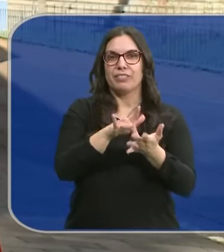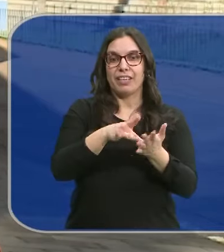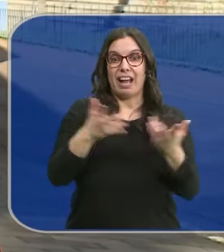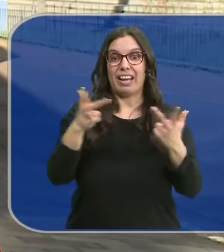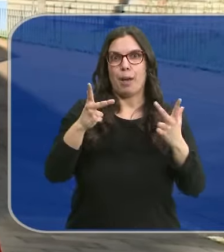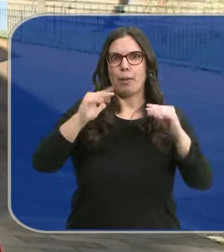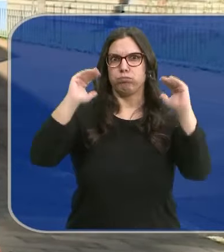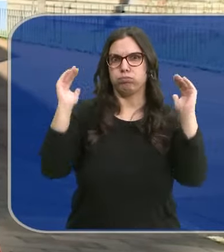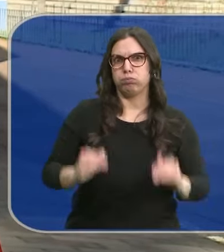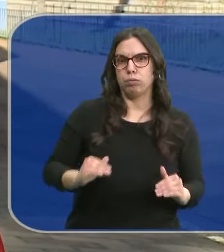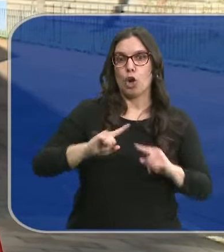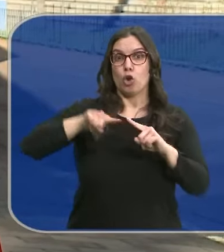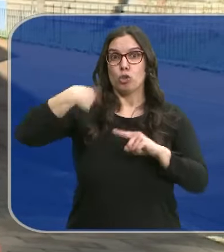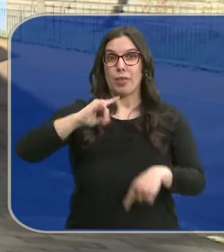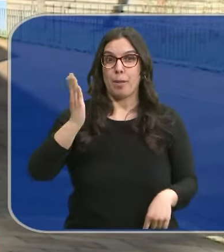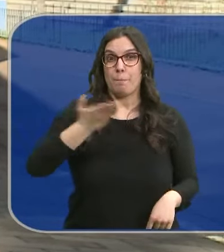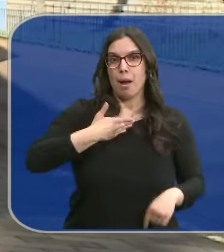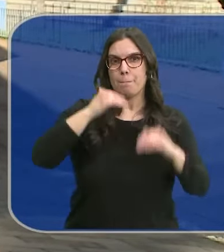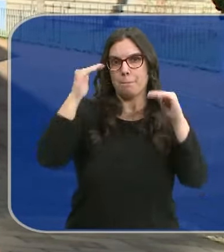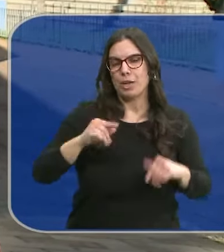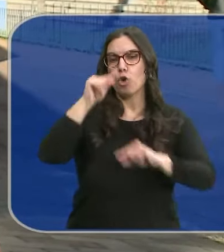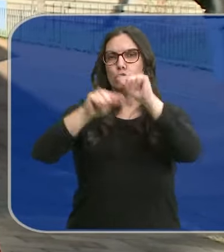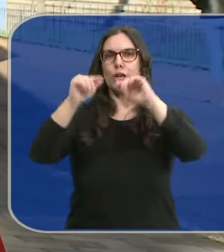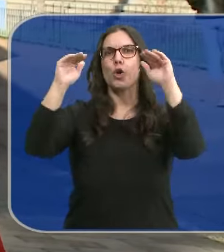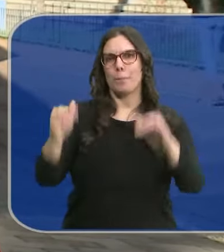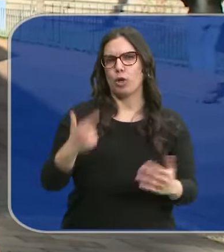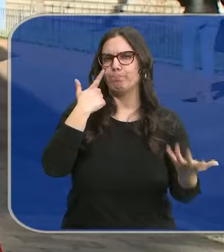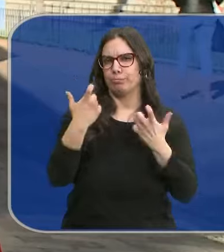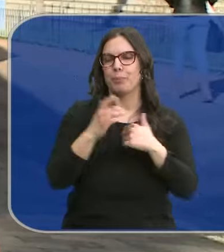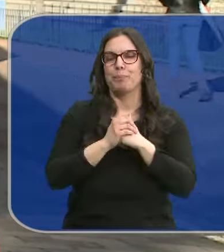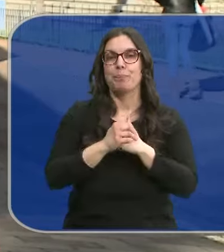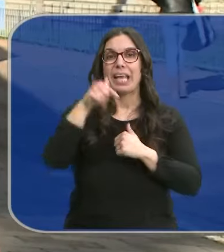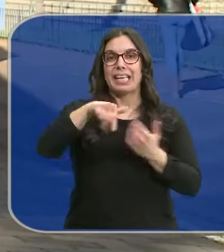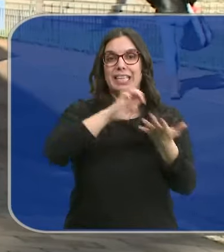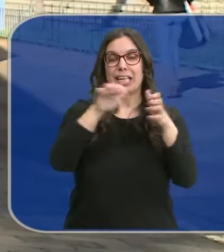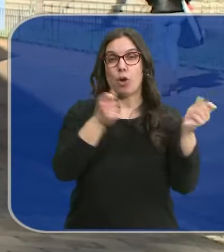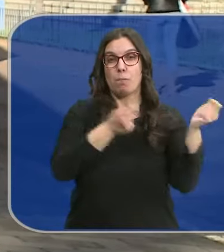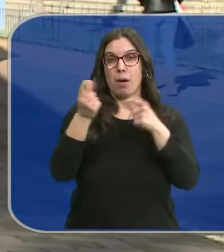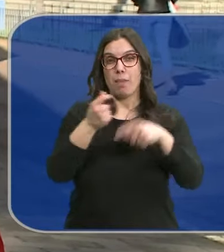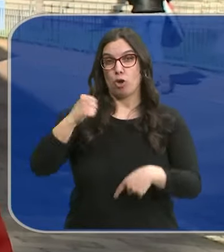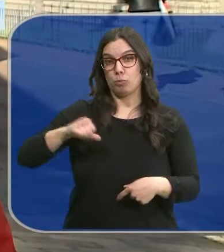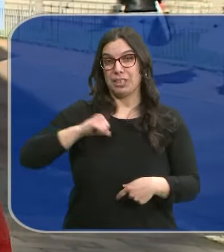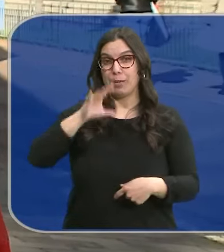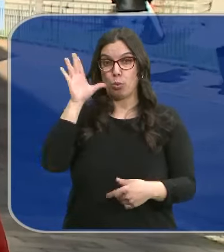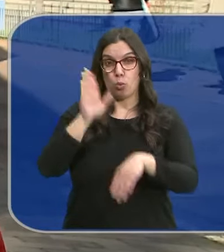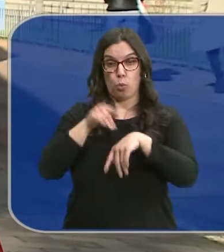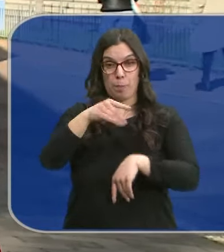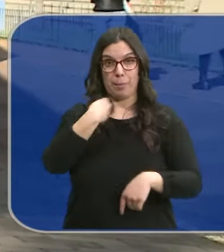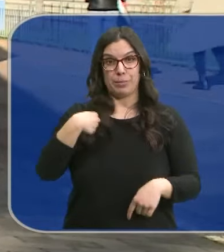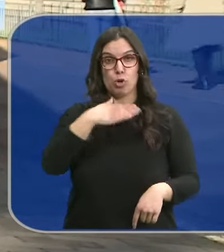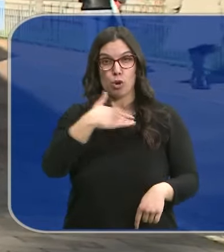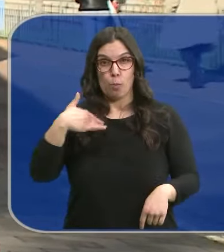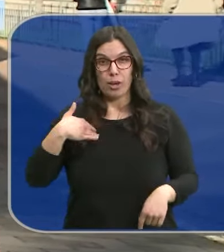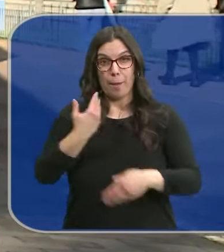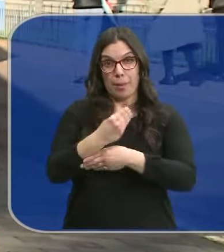hospitalización, las secuelas y también el contagio. En Castilla y León, los ingresos hospitalarios en niños por bronquiolitis y